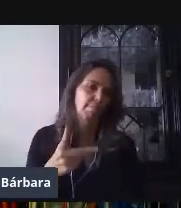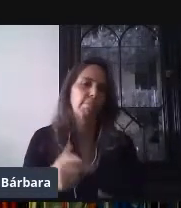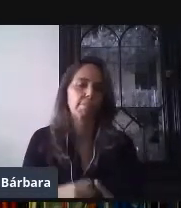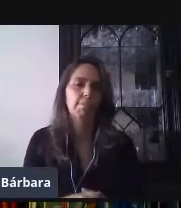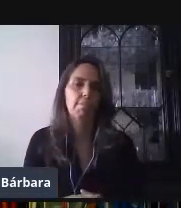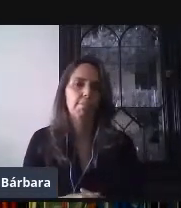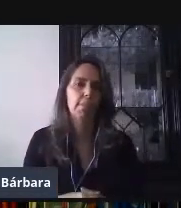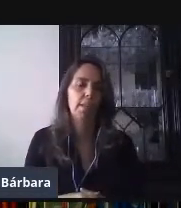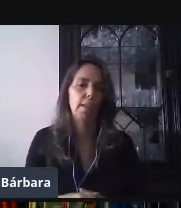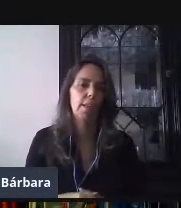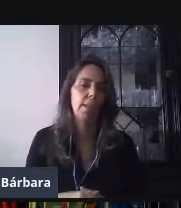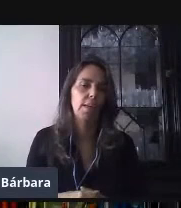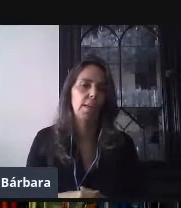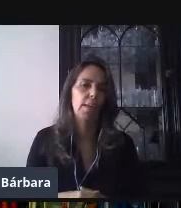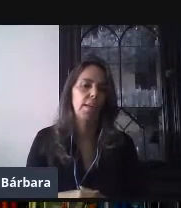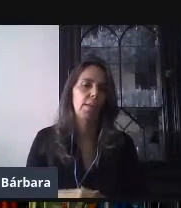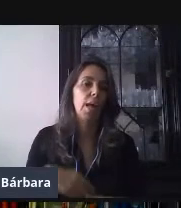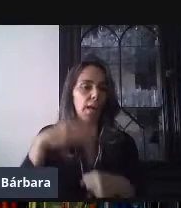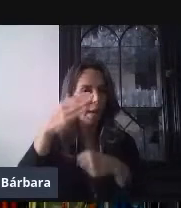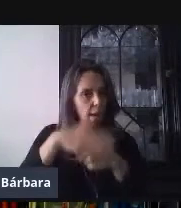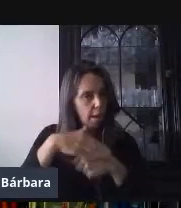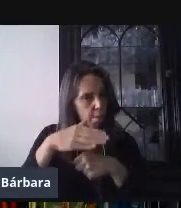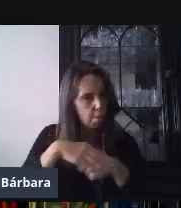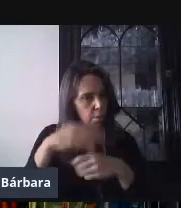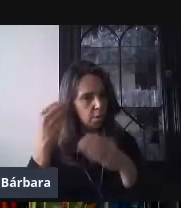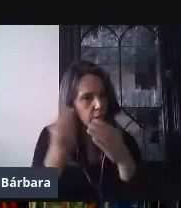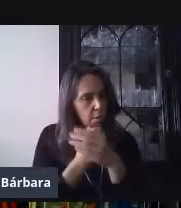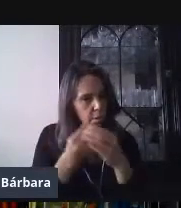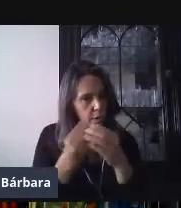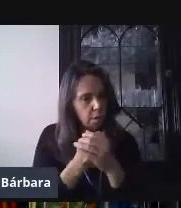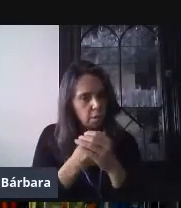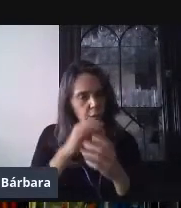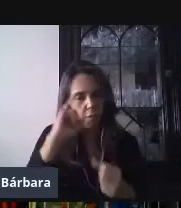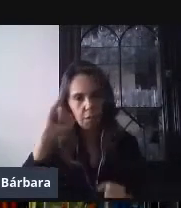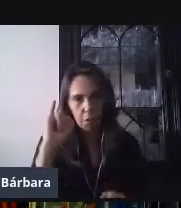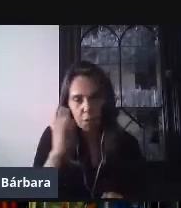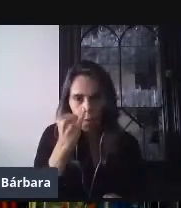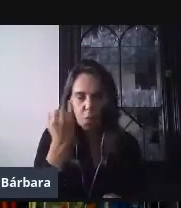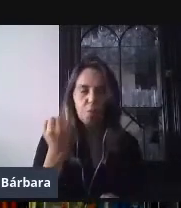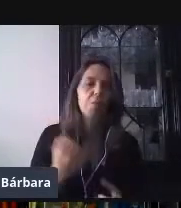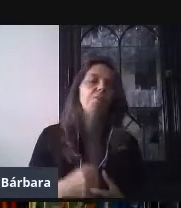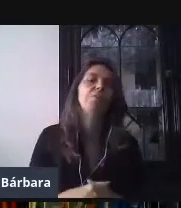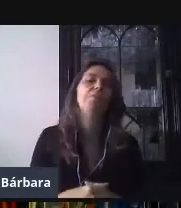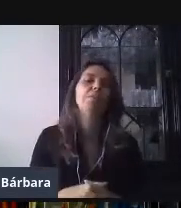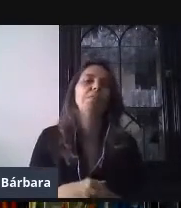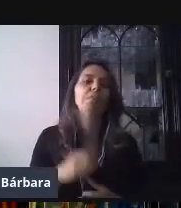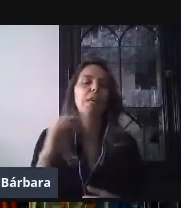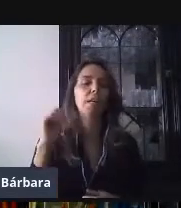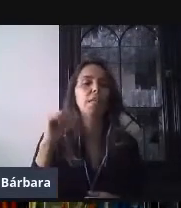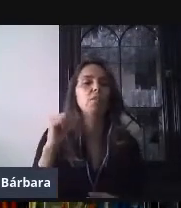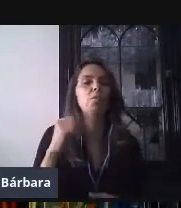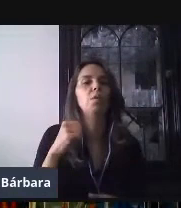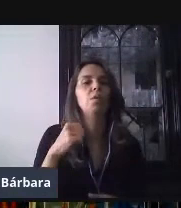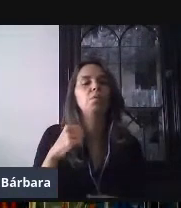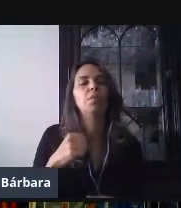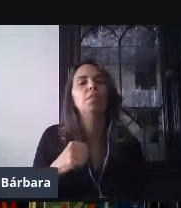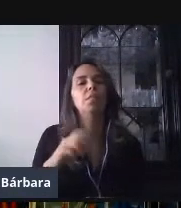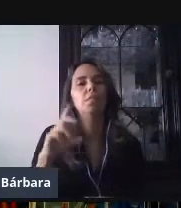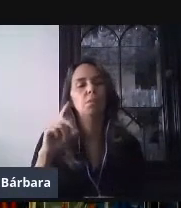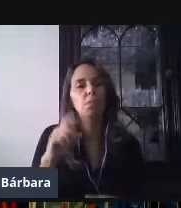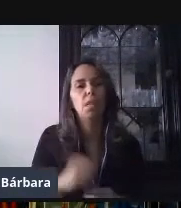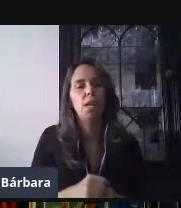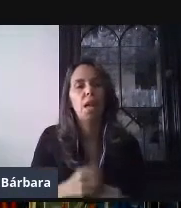a la siguiente sesión, el próximo jueves, nueve y media de la mañana, los vamos a esperar con mucho gusto. Ahora vamos a aprender cómo